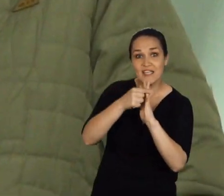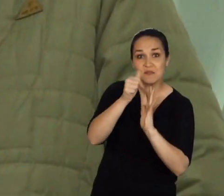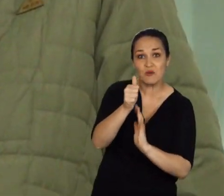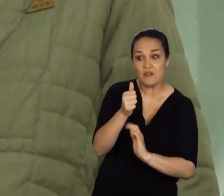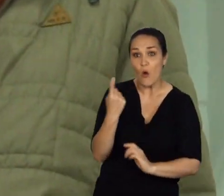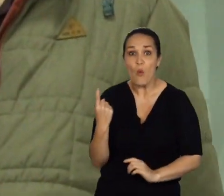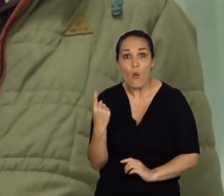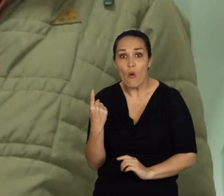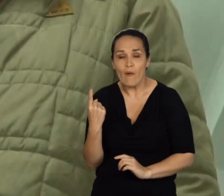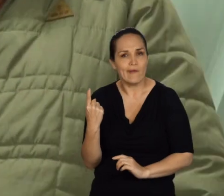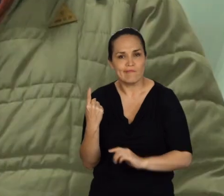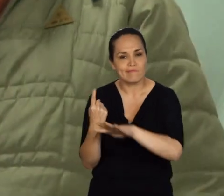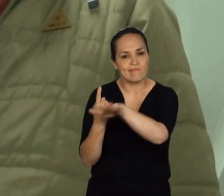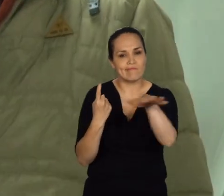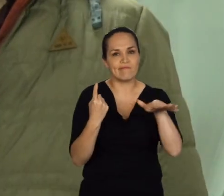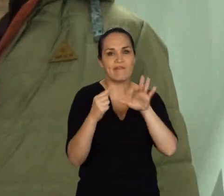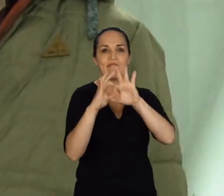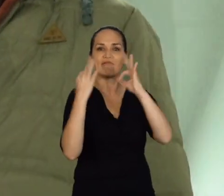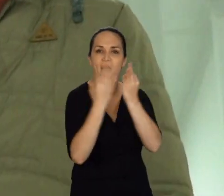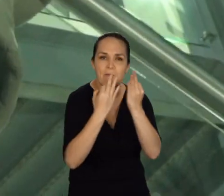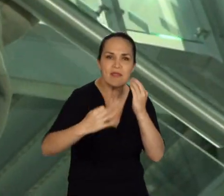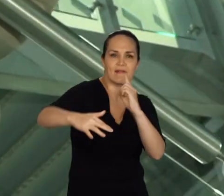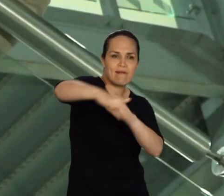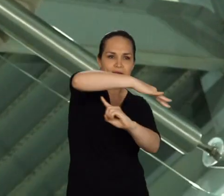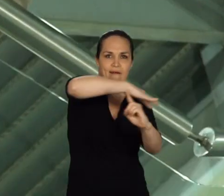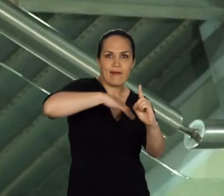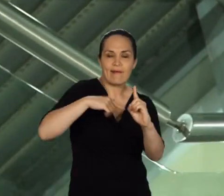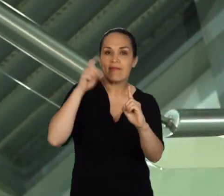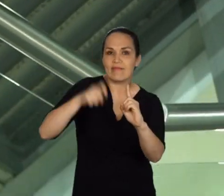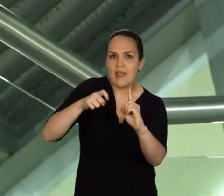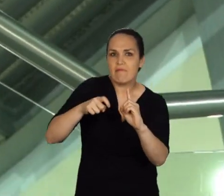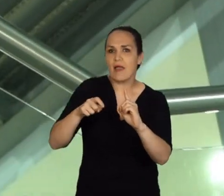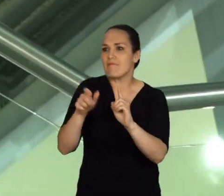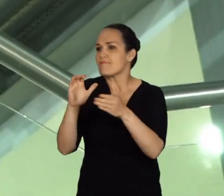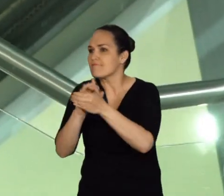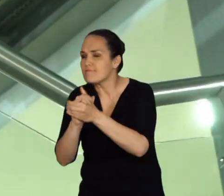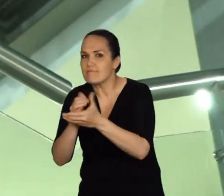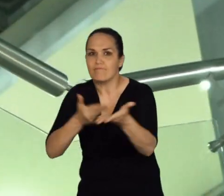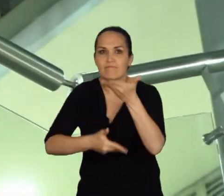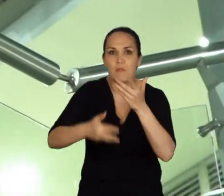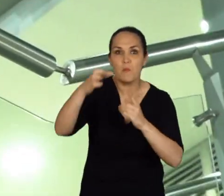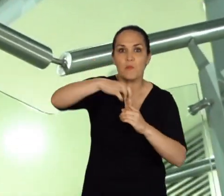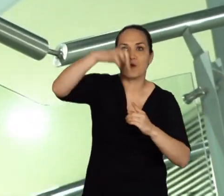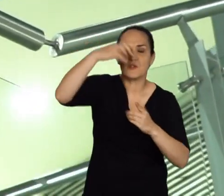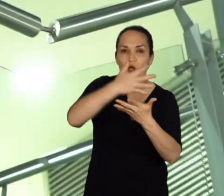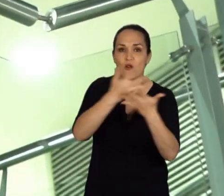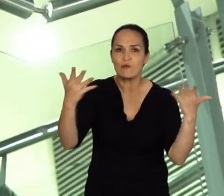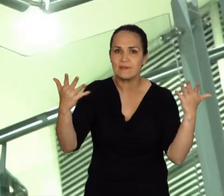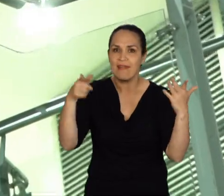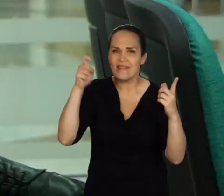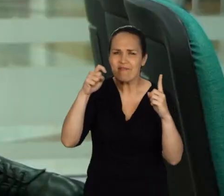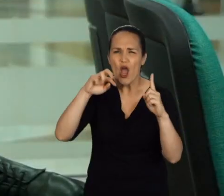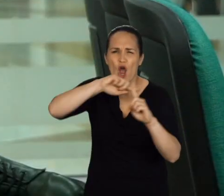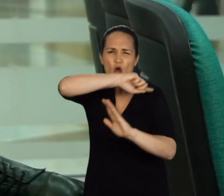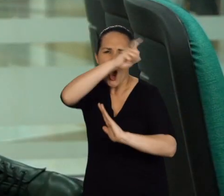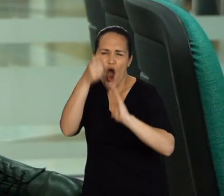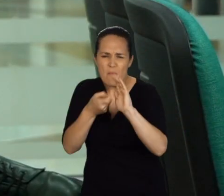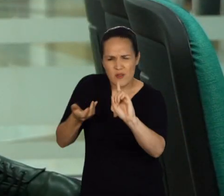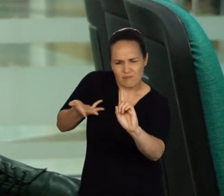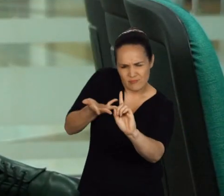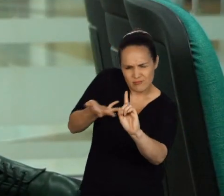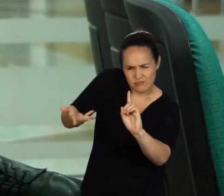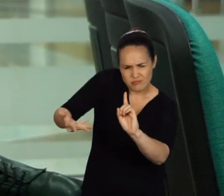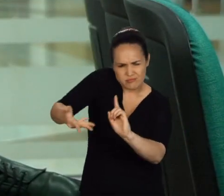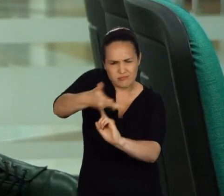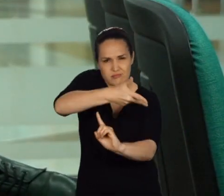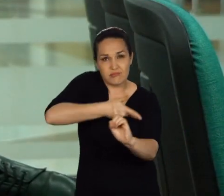este no solo es un proceso que involucra al paciente, sino que también involucra a su entorno familiar, personal e incluso profesional. Definitivamente es